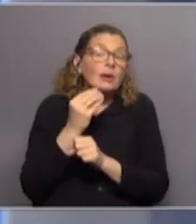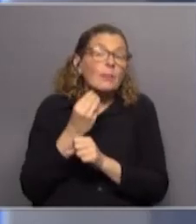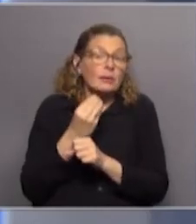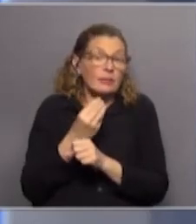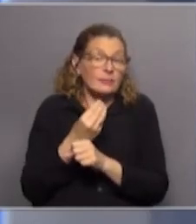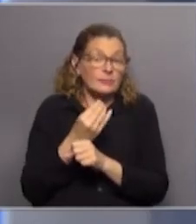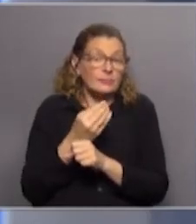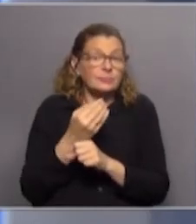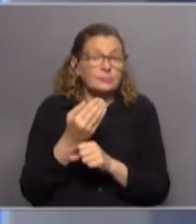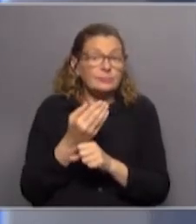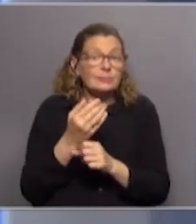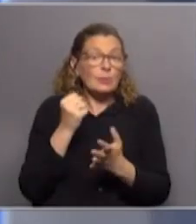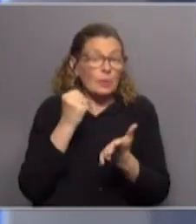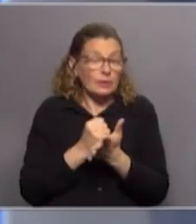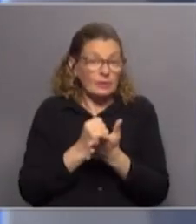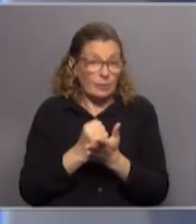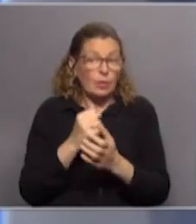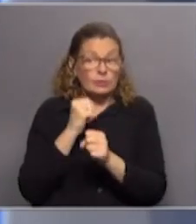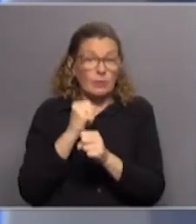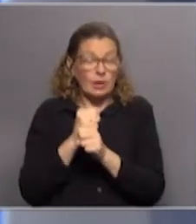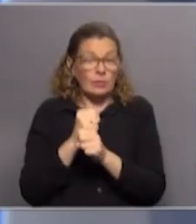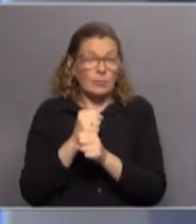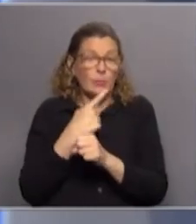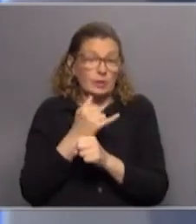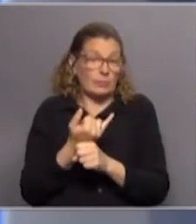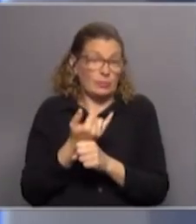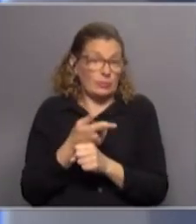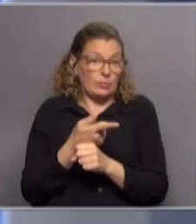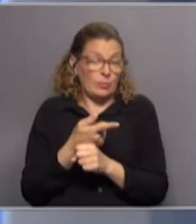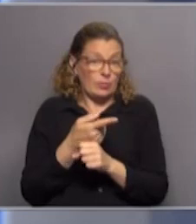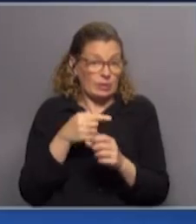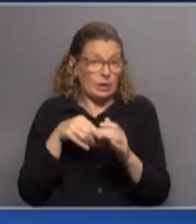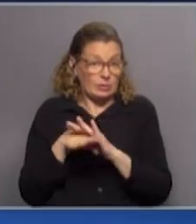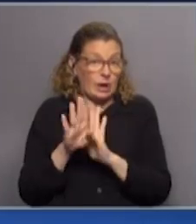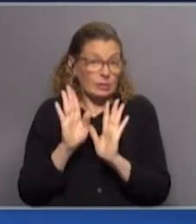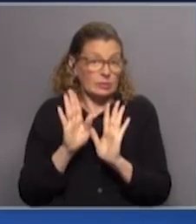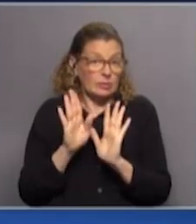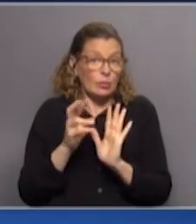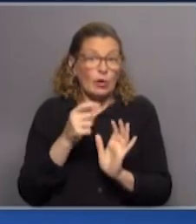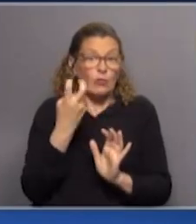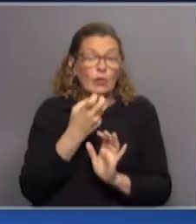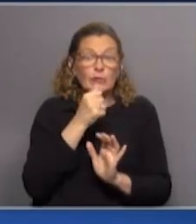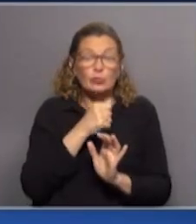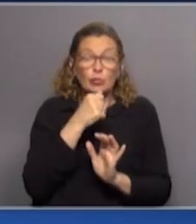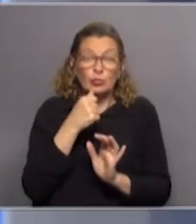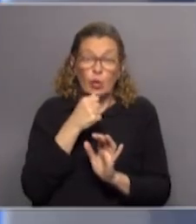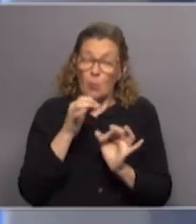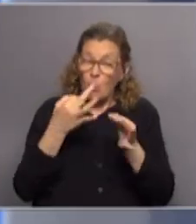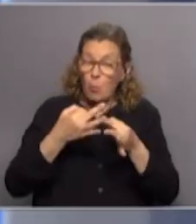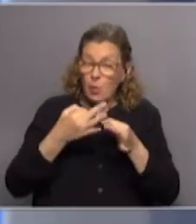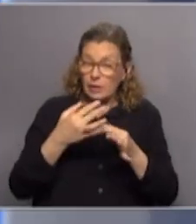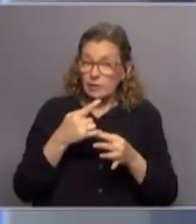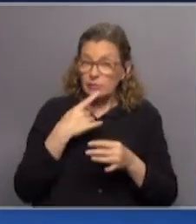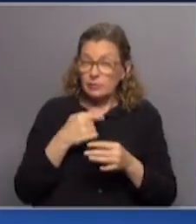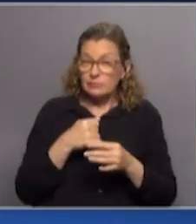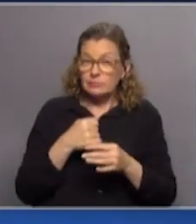intervención mediante, que garantizara los puestos de trabajo, ¿sería una salida satisfactoria? Ya que este escenario de intervención es un hecho